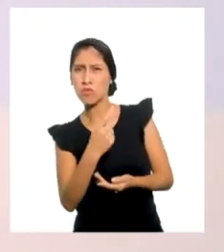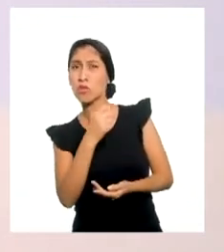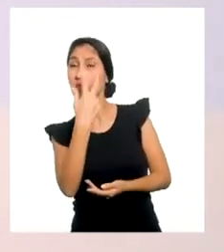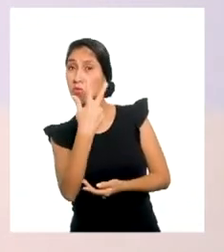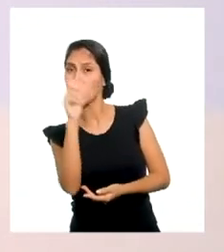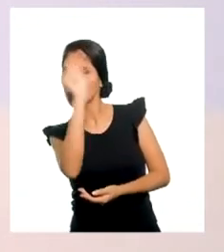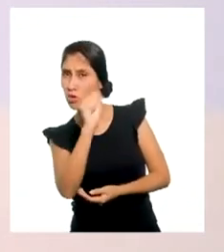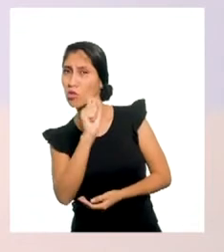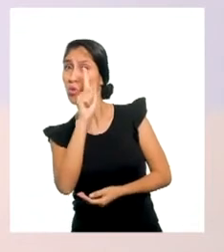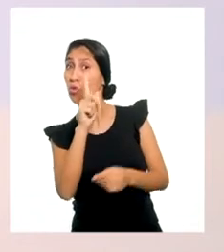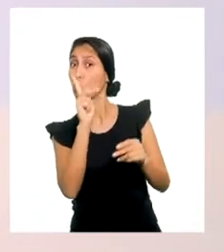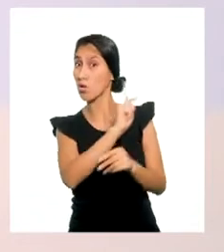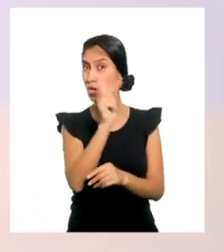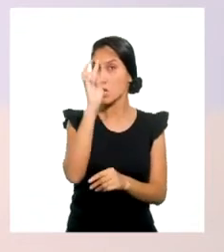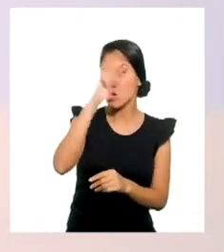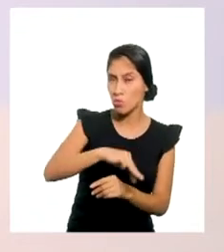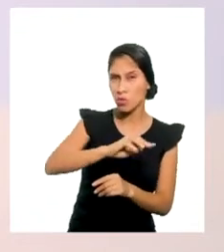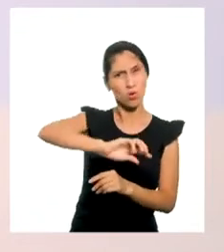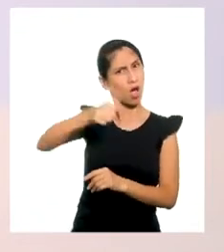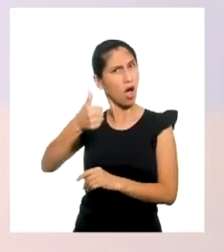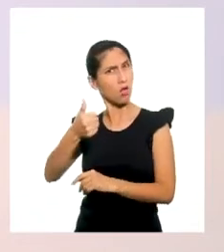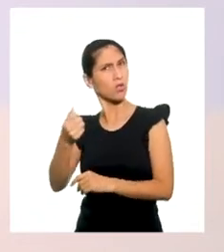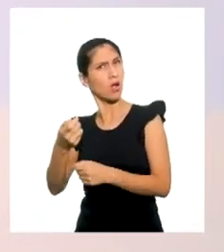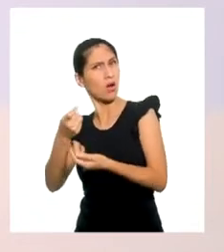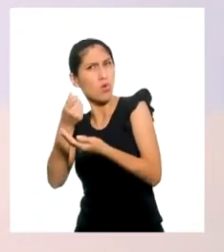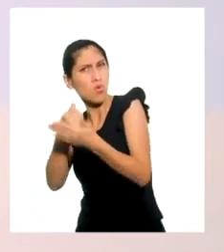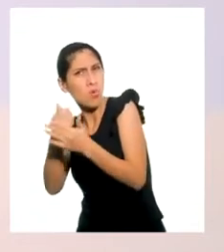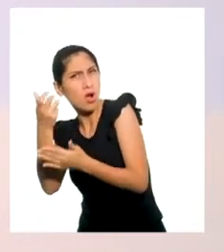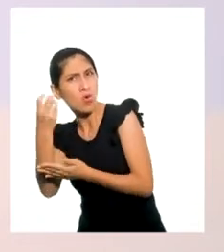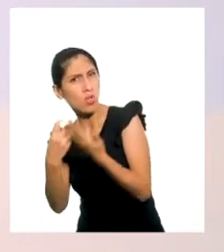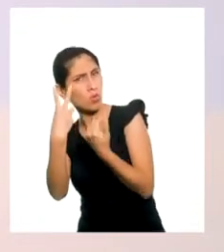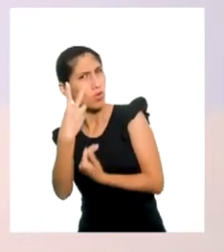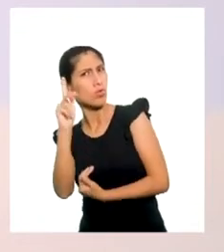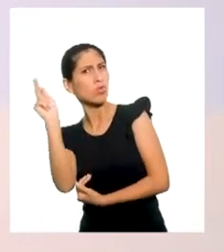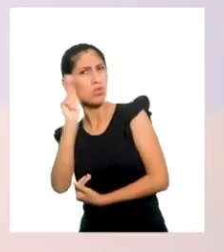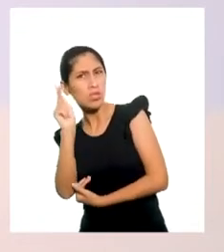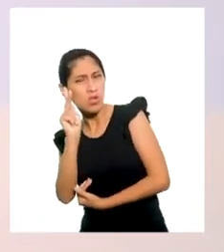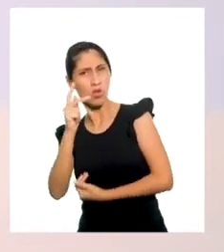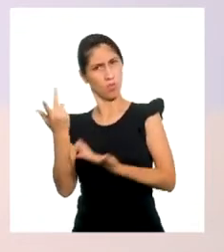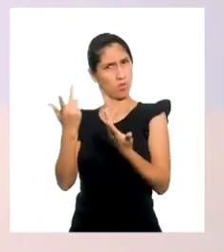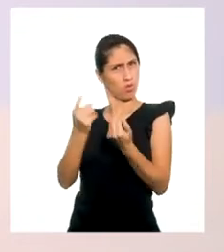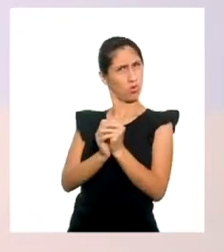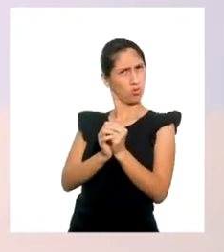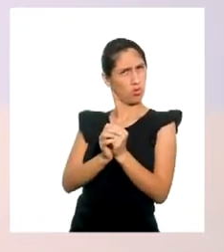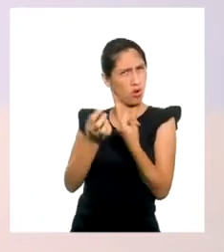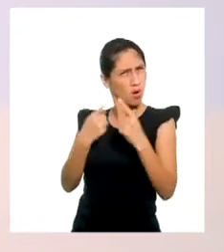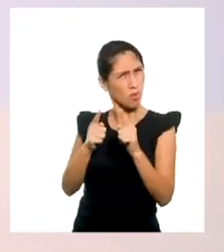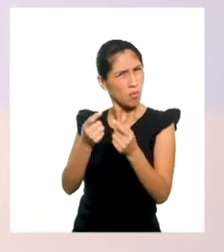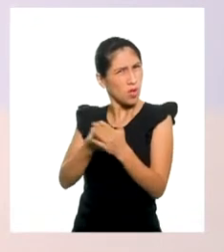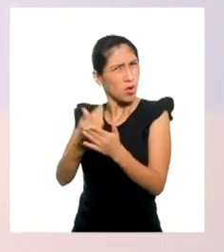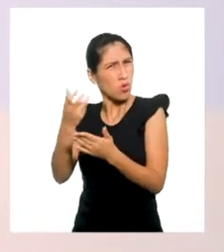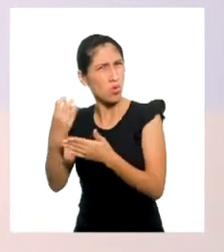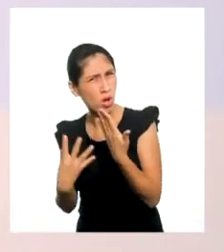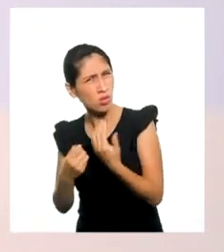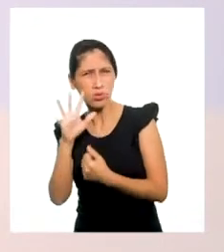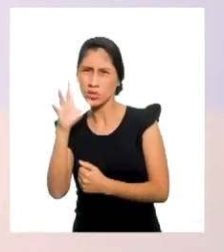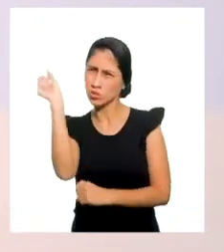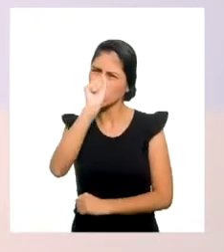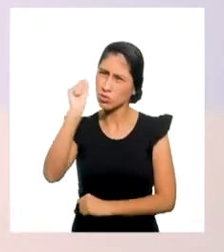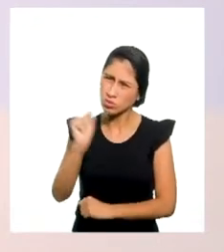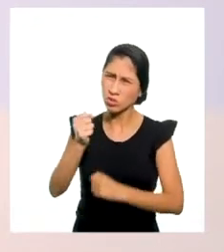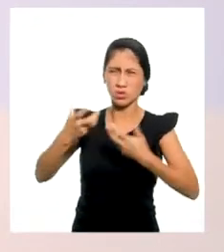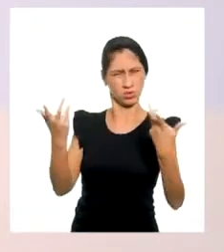kilómetro recorrido, la otra cobra dos soles por kilómetro, pero tiene un cobro mínimo de cinco